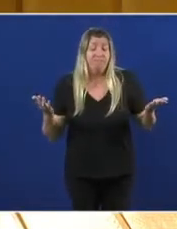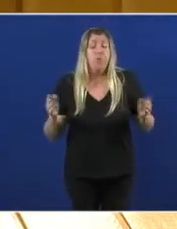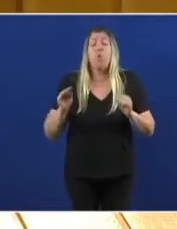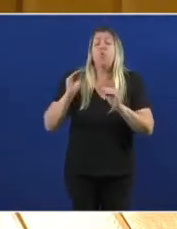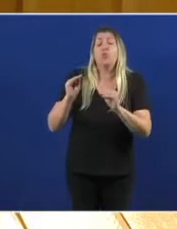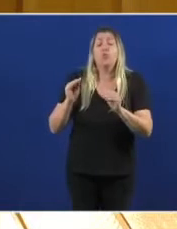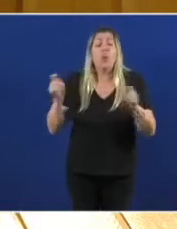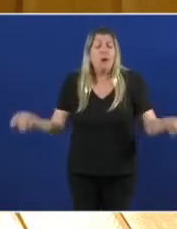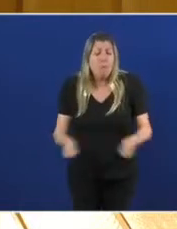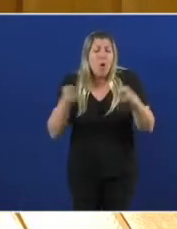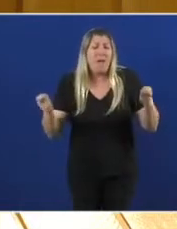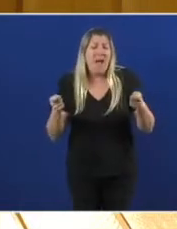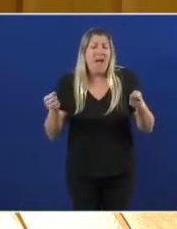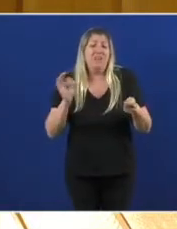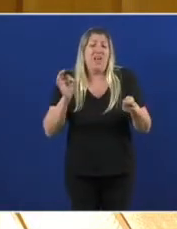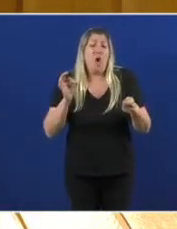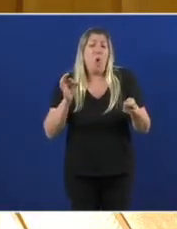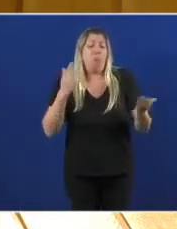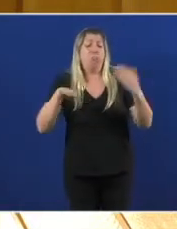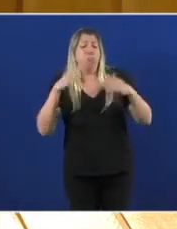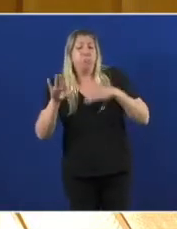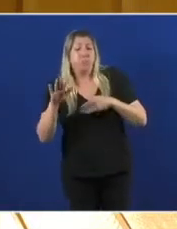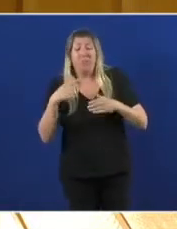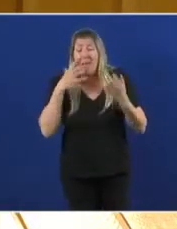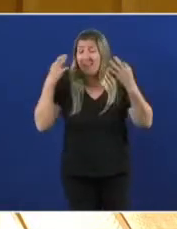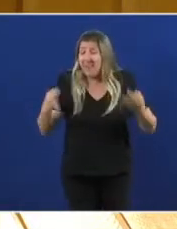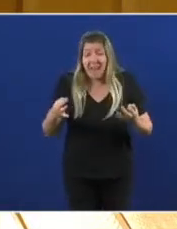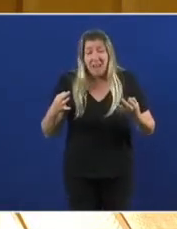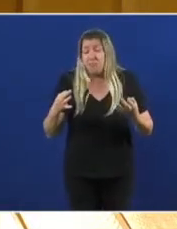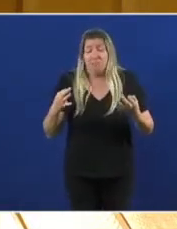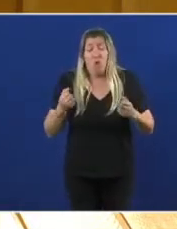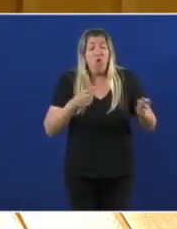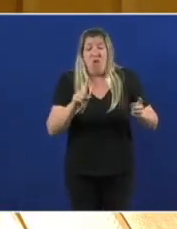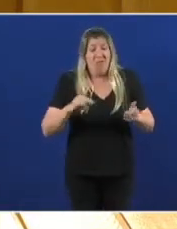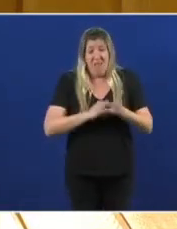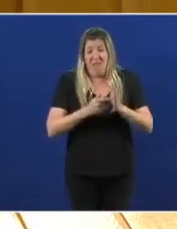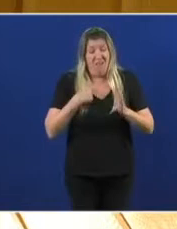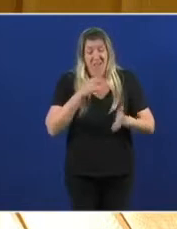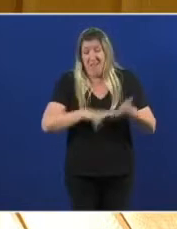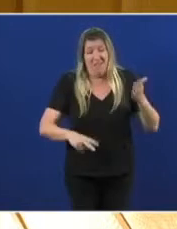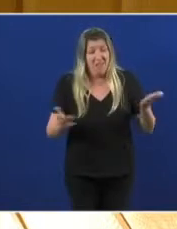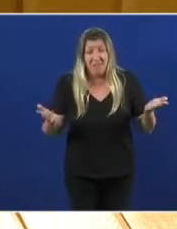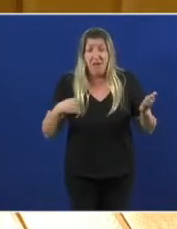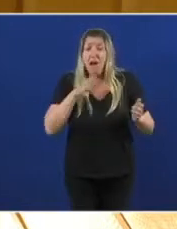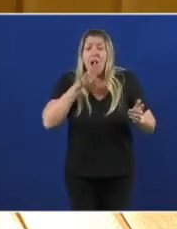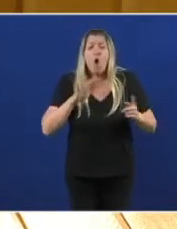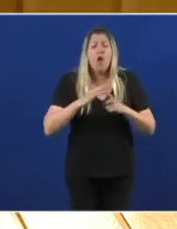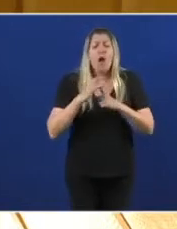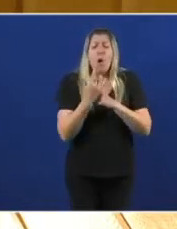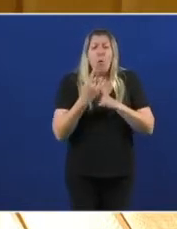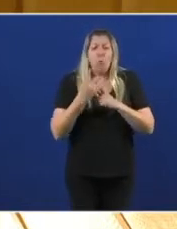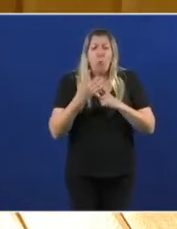bellas receitas fracasadas é un exercicio inútil para a Galiza. Estamos nun momento de grandes